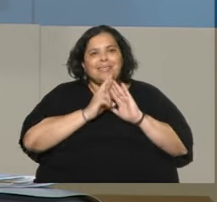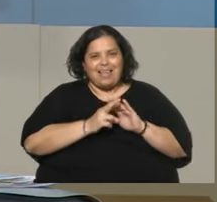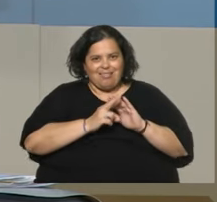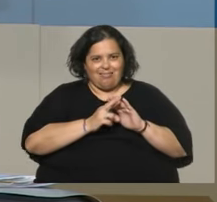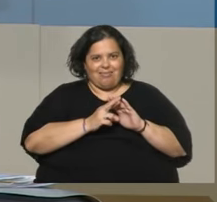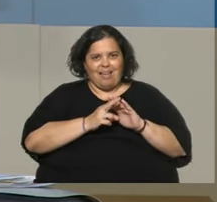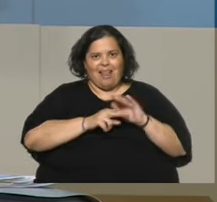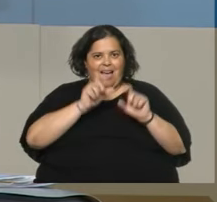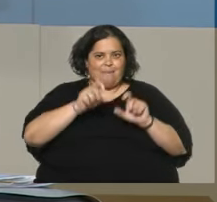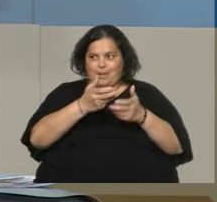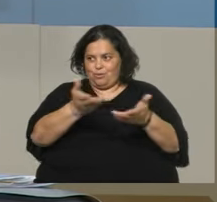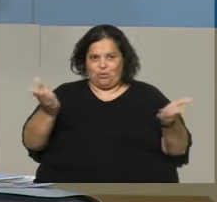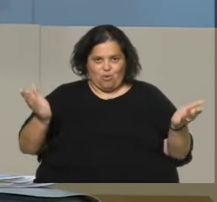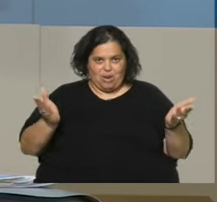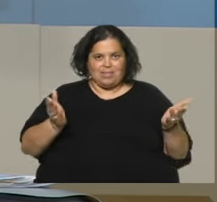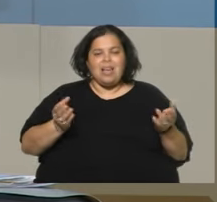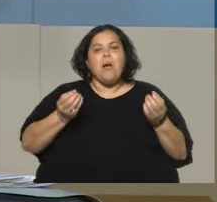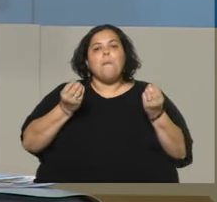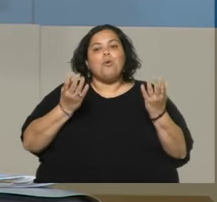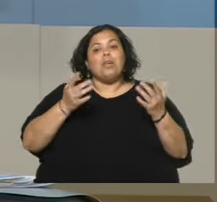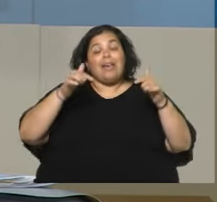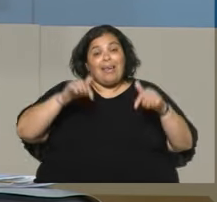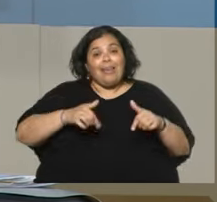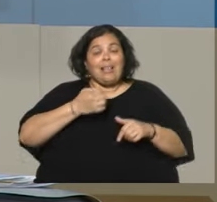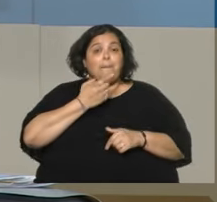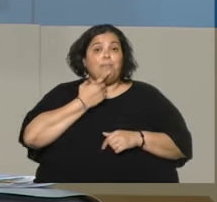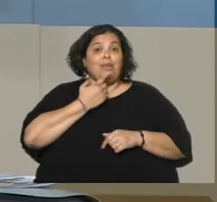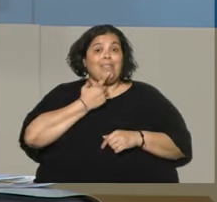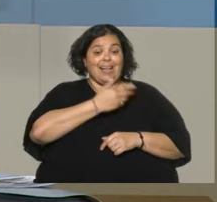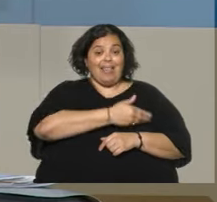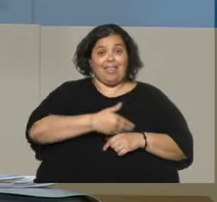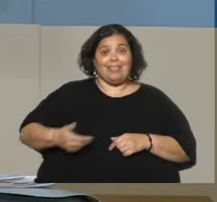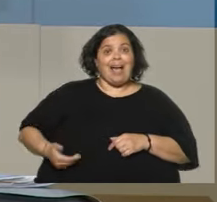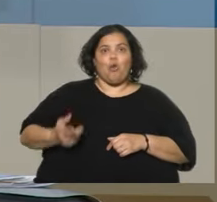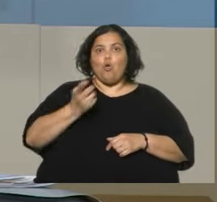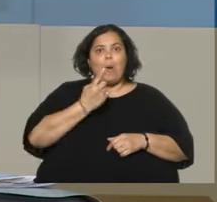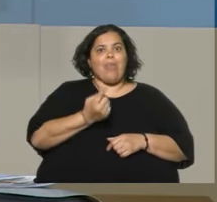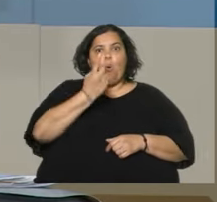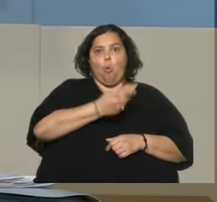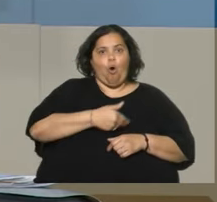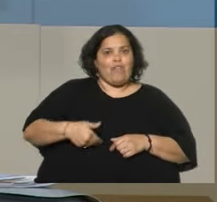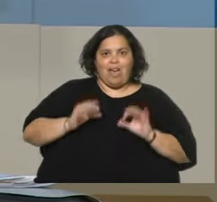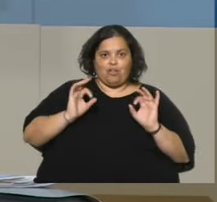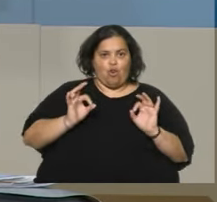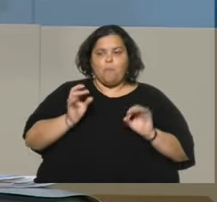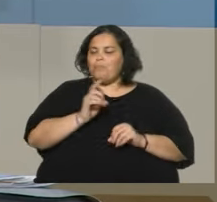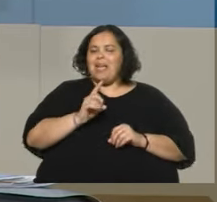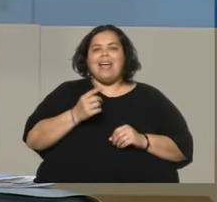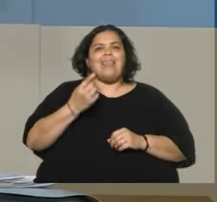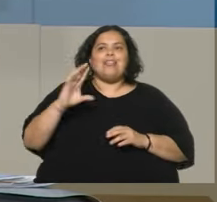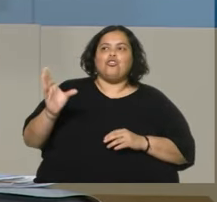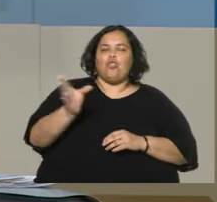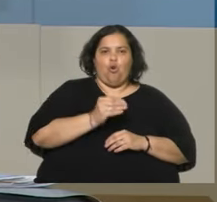parlamentaria, porque esto tiene que trascender cada gobierno y cada administración. Y lo que hace es que ordena la